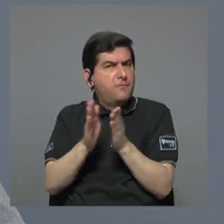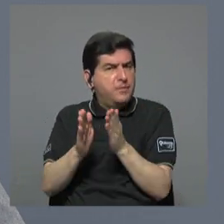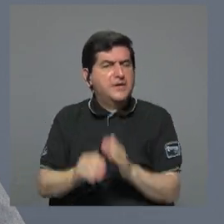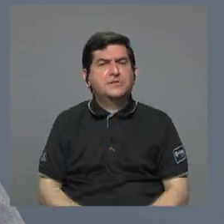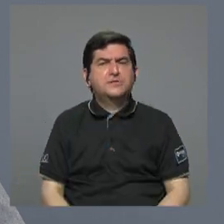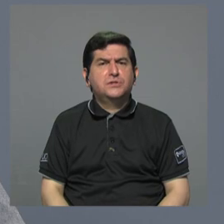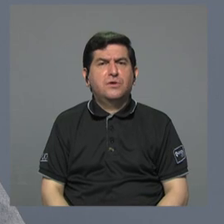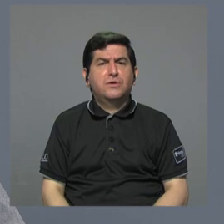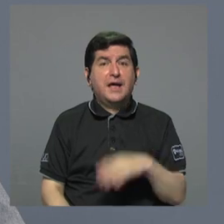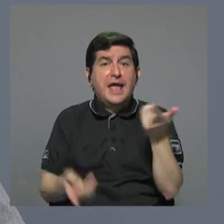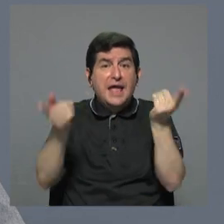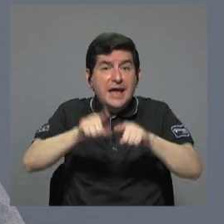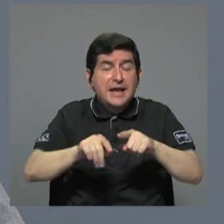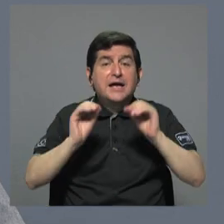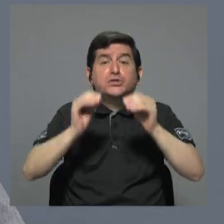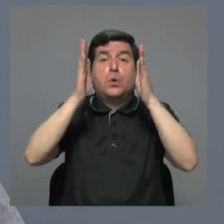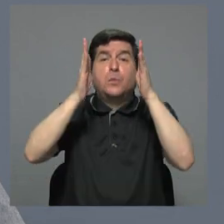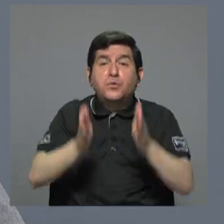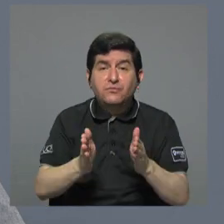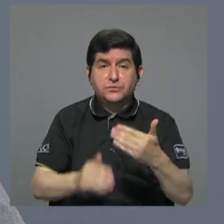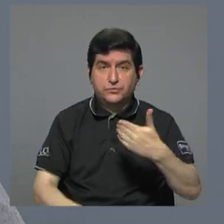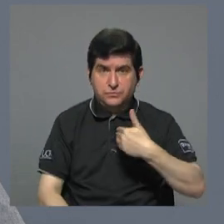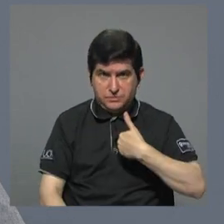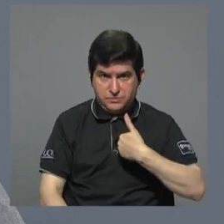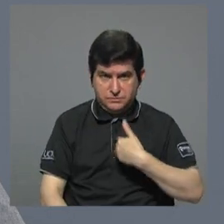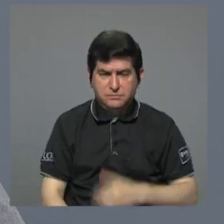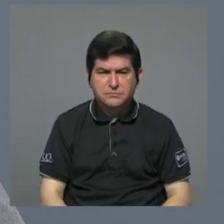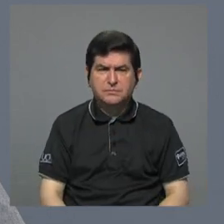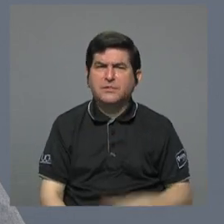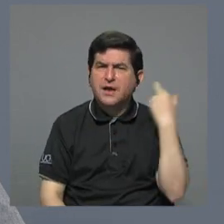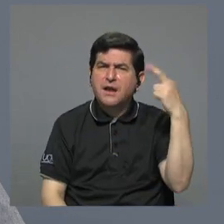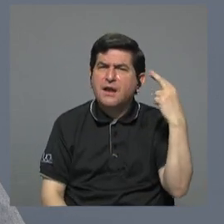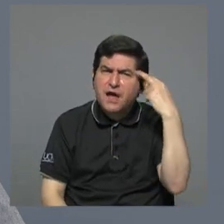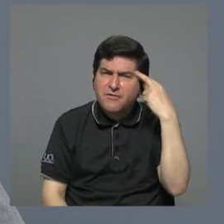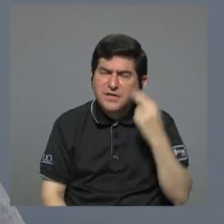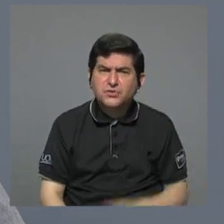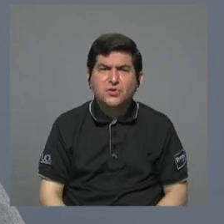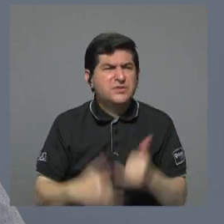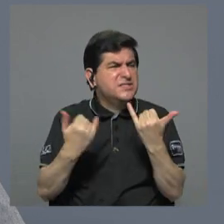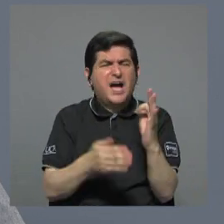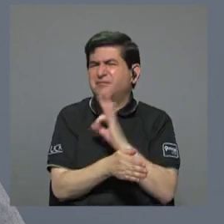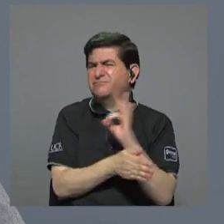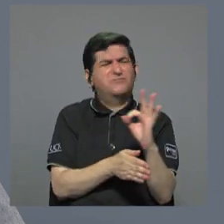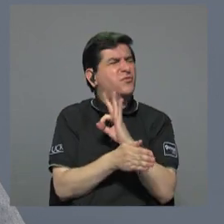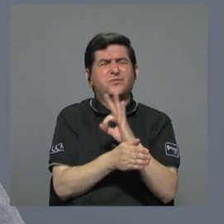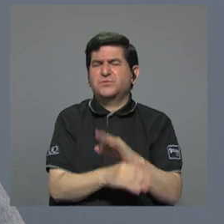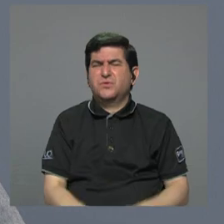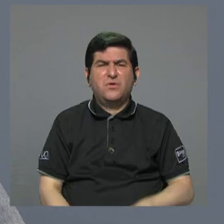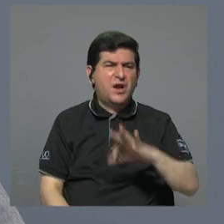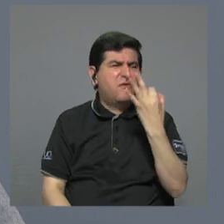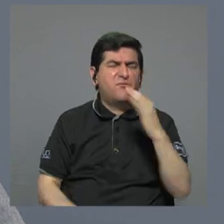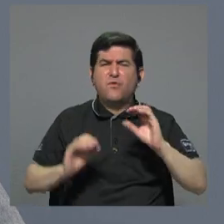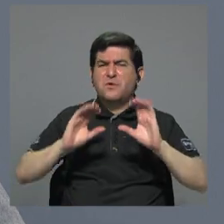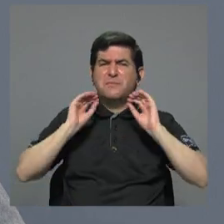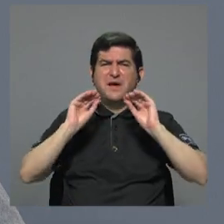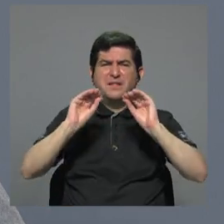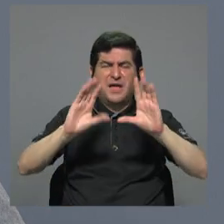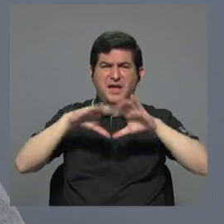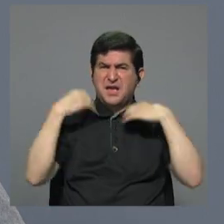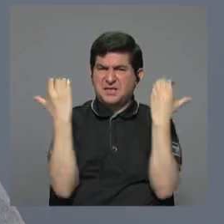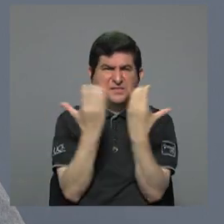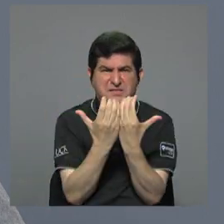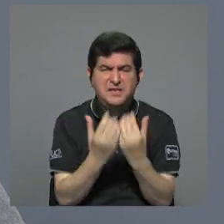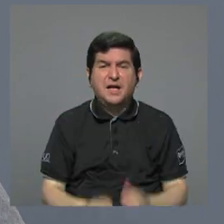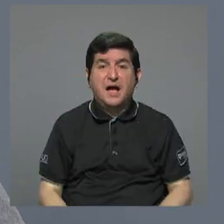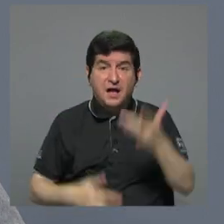la formación de los docentes, porque está obsoleto, la forma en que se están dando las clases está obsoleto y